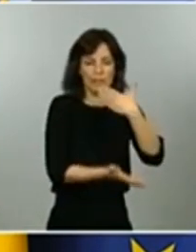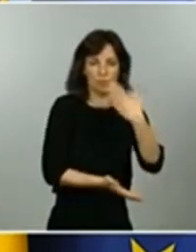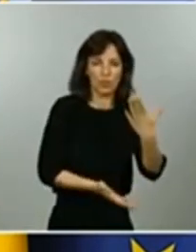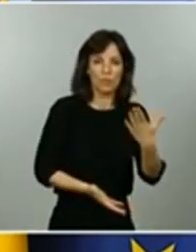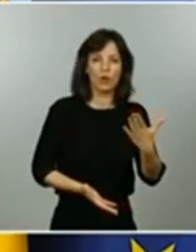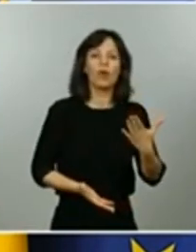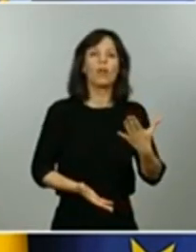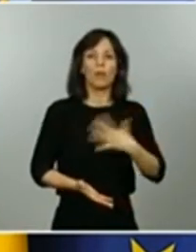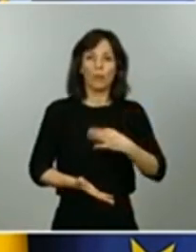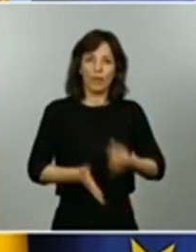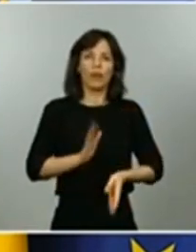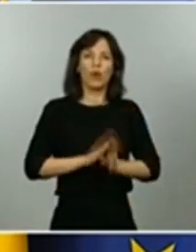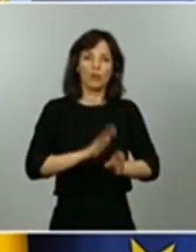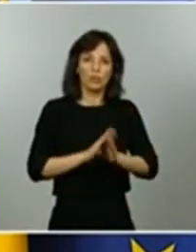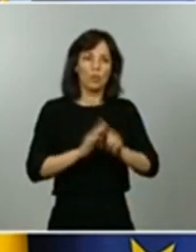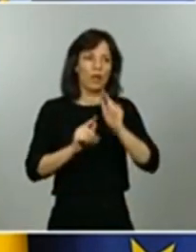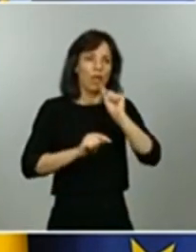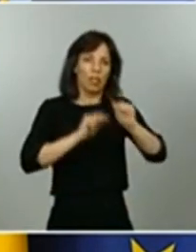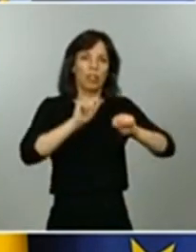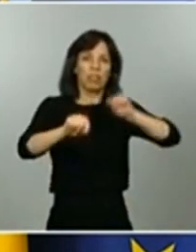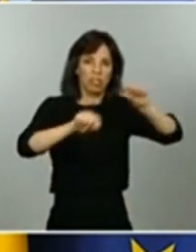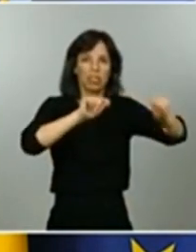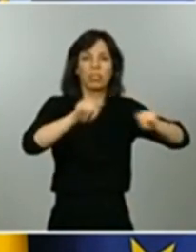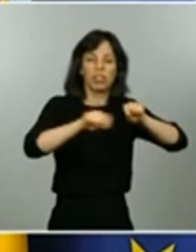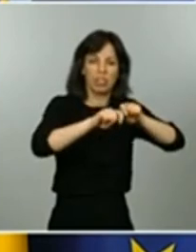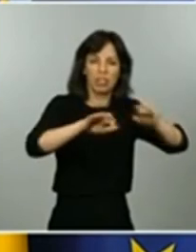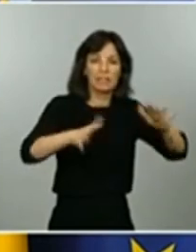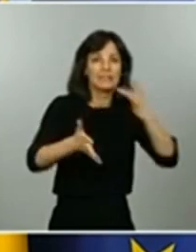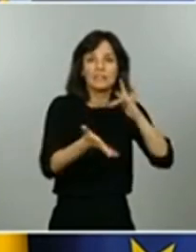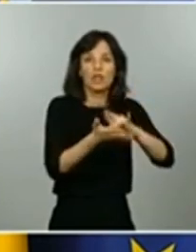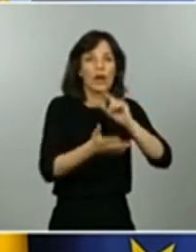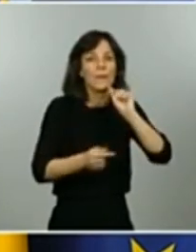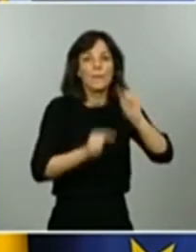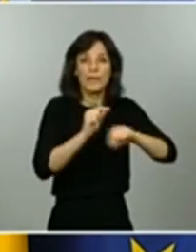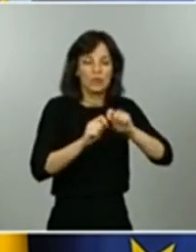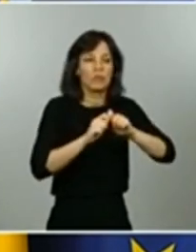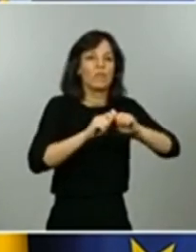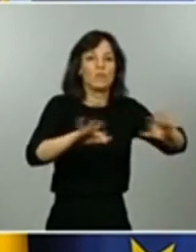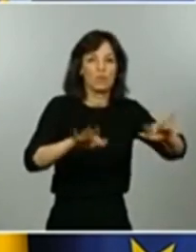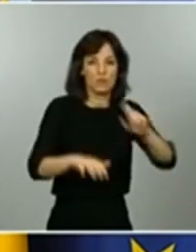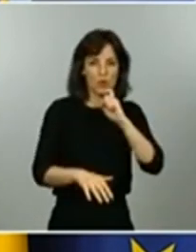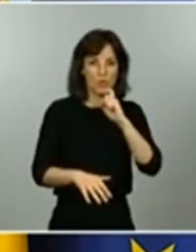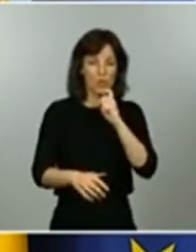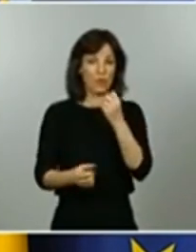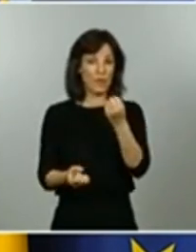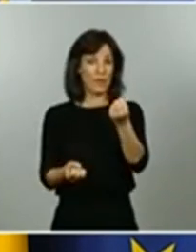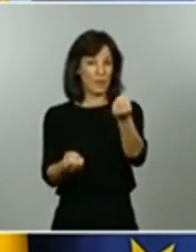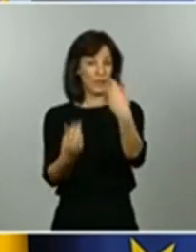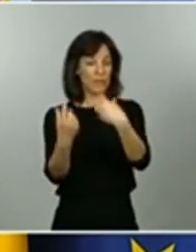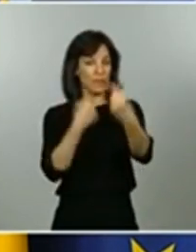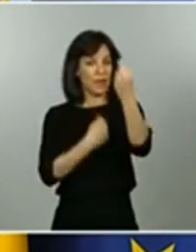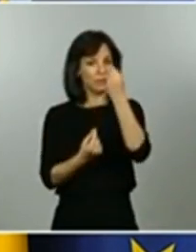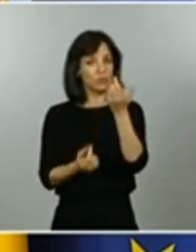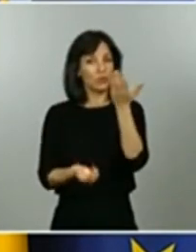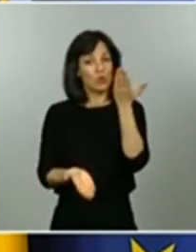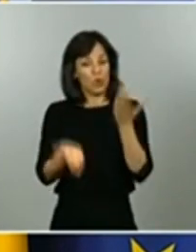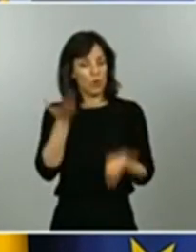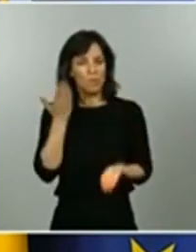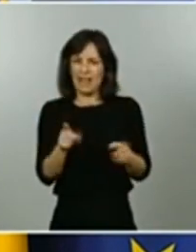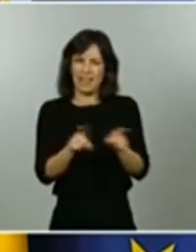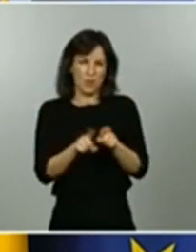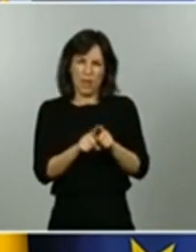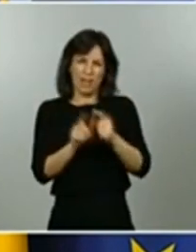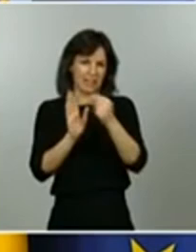posibles focos de transmisión en caso de que entrara el virus todos esos datos se tienen que comparar como les digo igual que todos los criterios